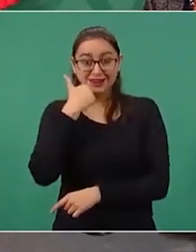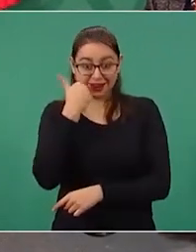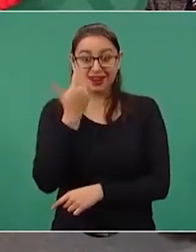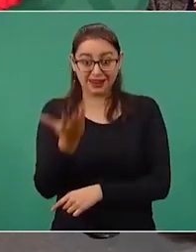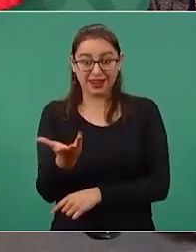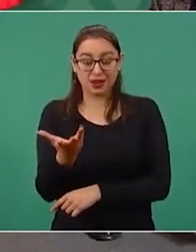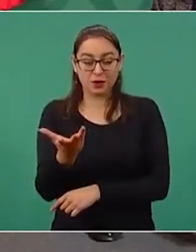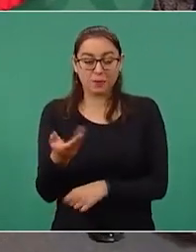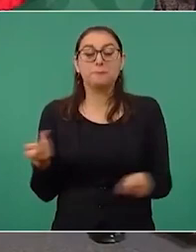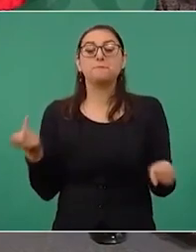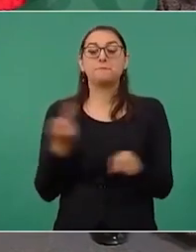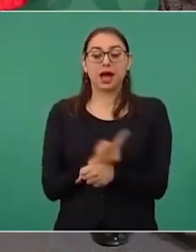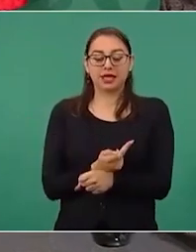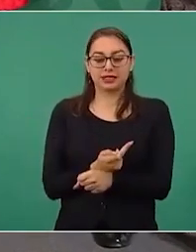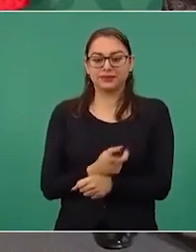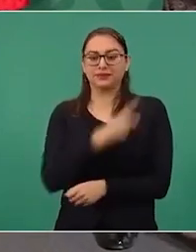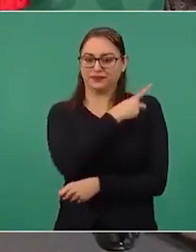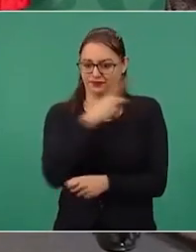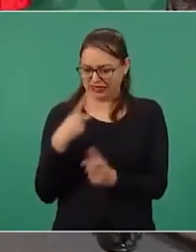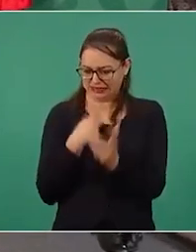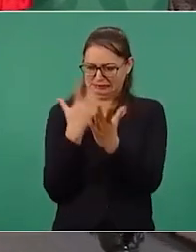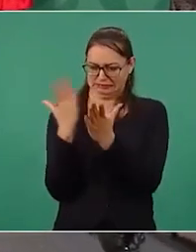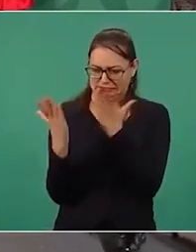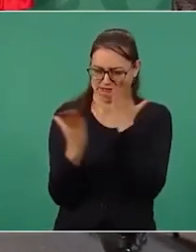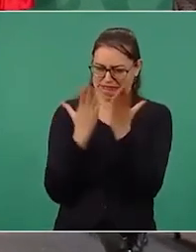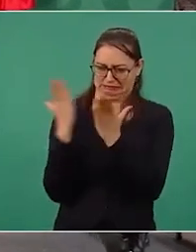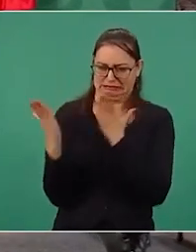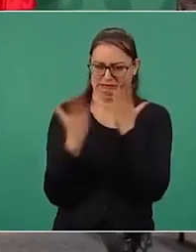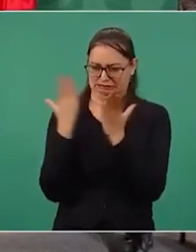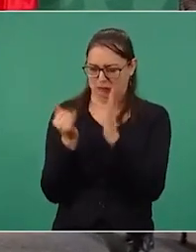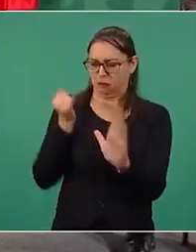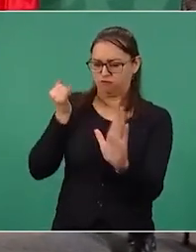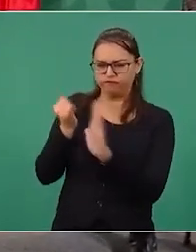tienen que estudiar y estudiar y estudiar.